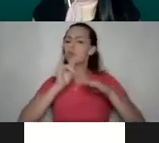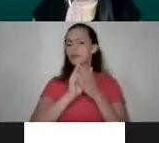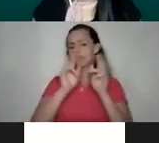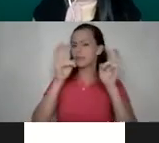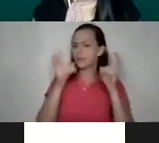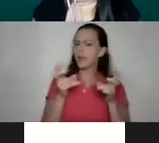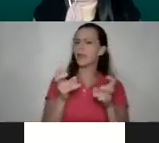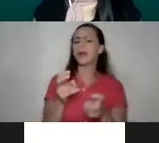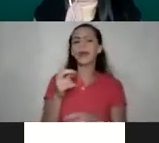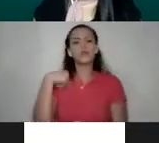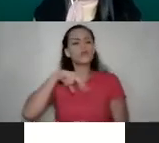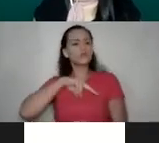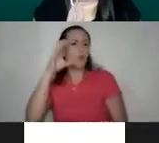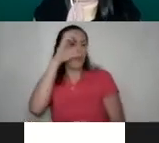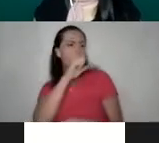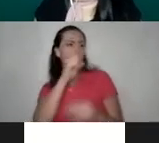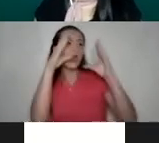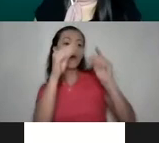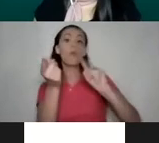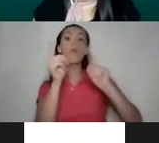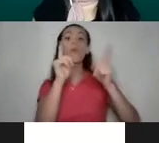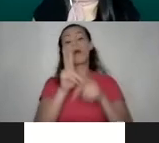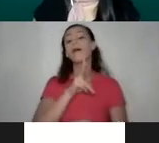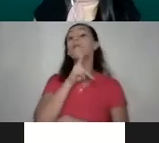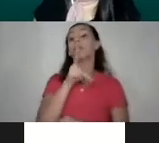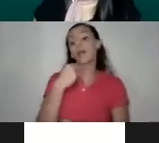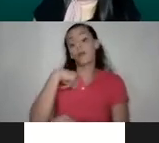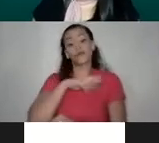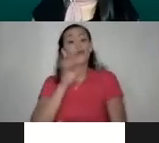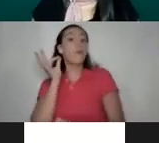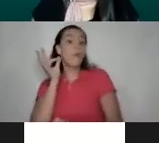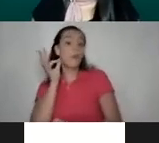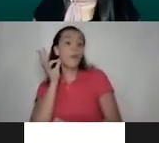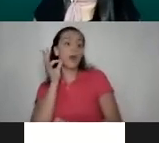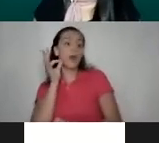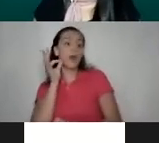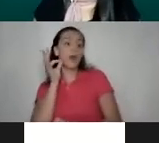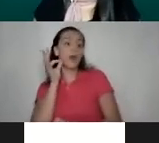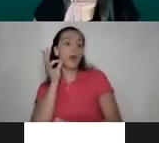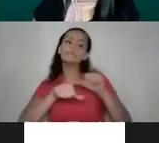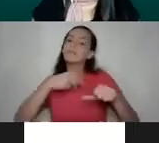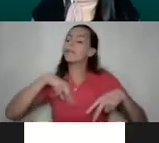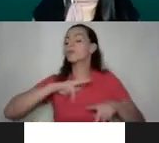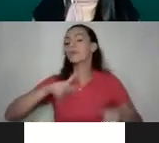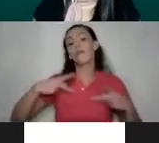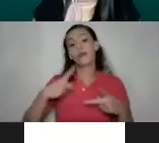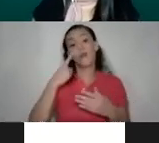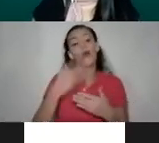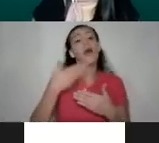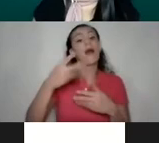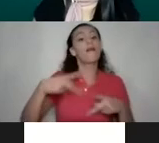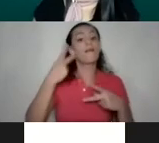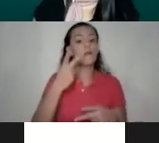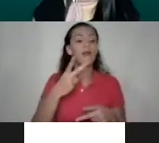cuenta e informarnos de cuál es la realidad que vivimos las mujeres, en el continuum de nuestra vida, porque ahorita lo vamos a ver, la violencia está